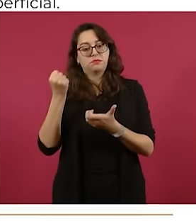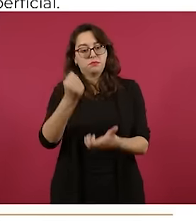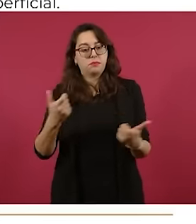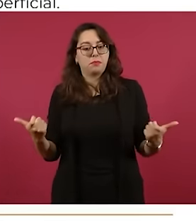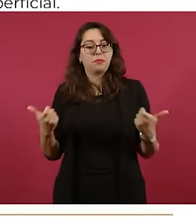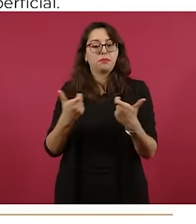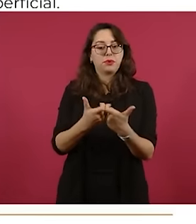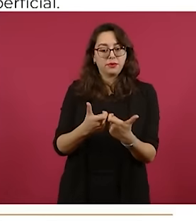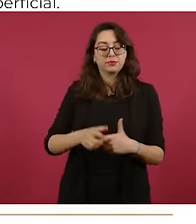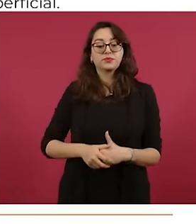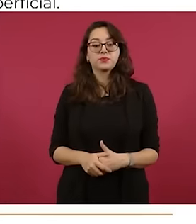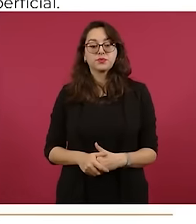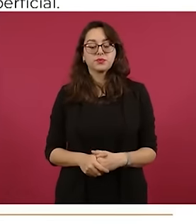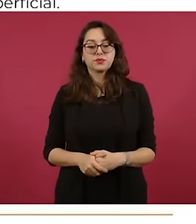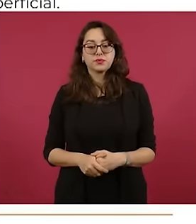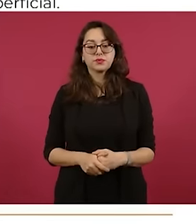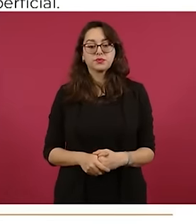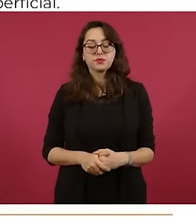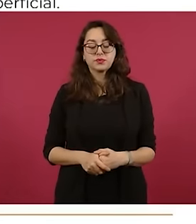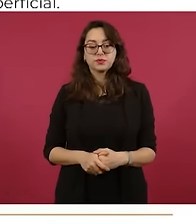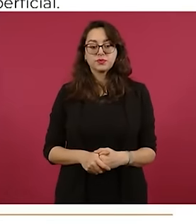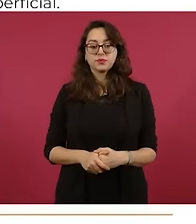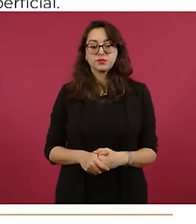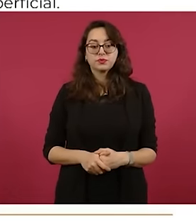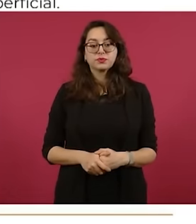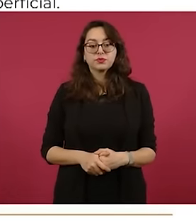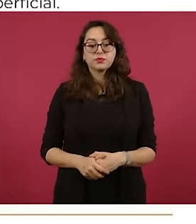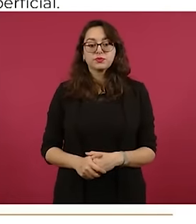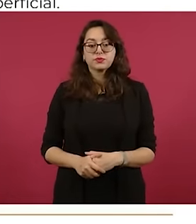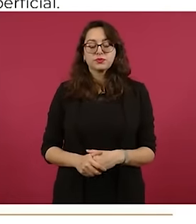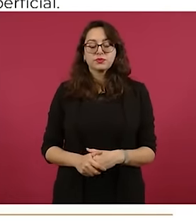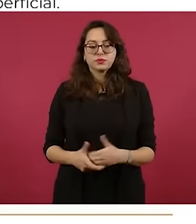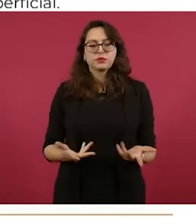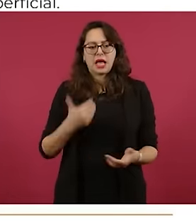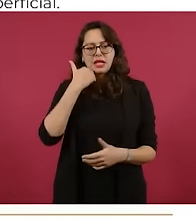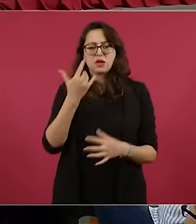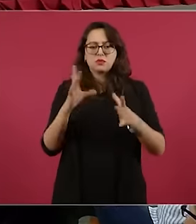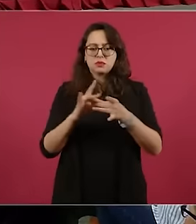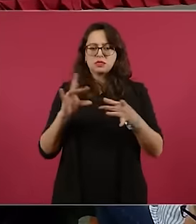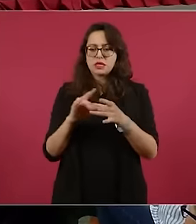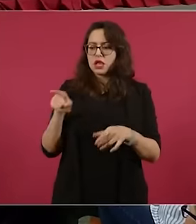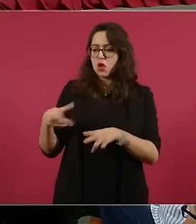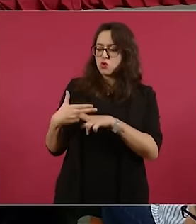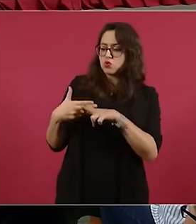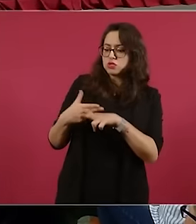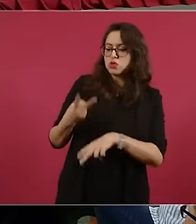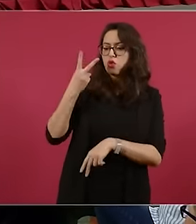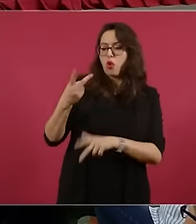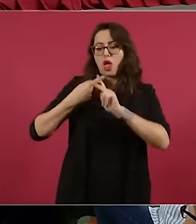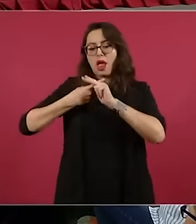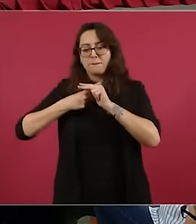Sí quiero hacer un recuento de cómo se puso en operación este acueducto El Cuchillo 2.